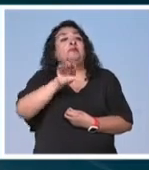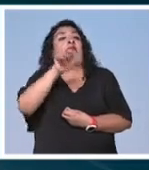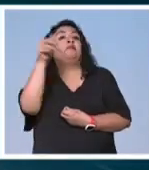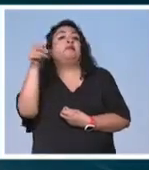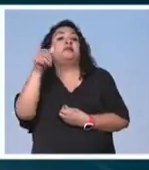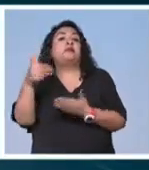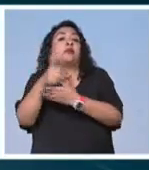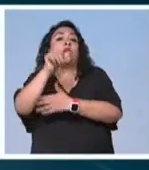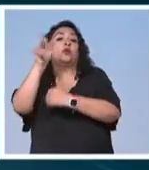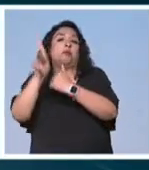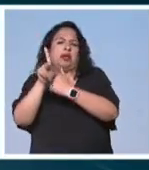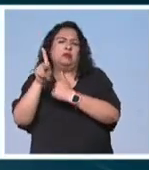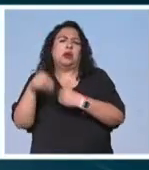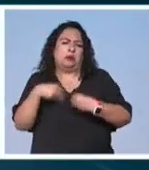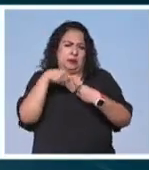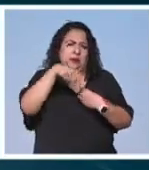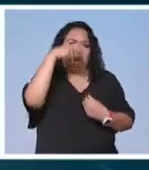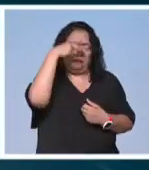nacionalidad